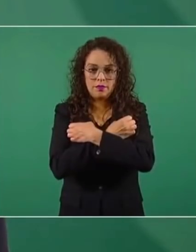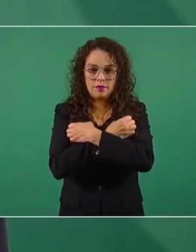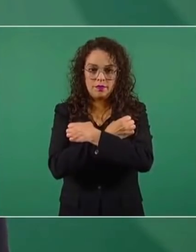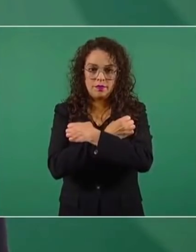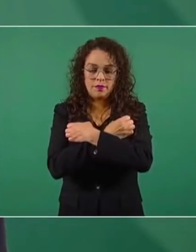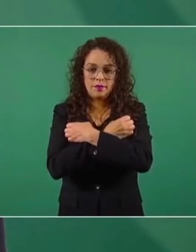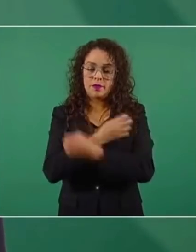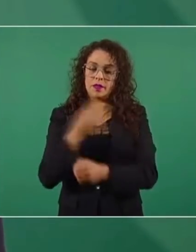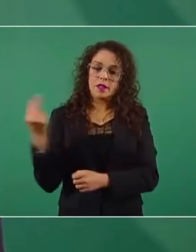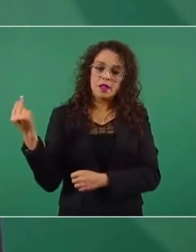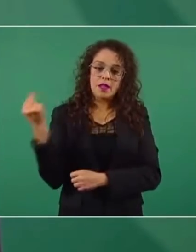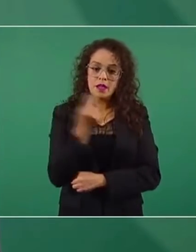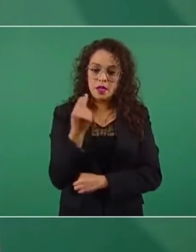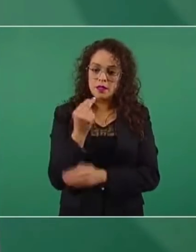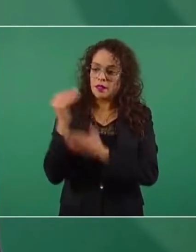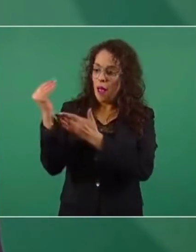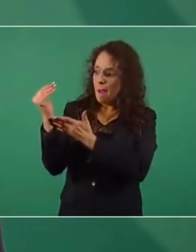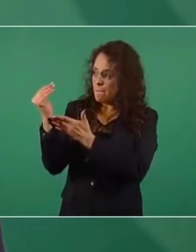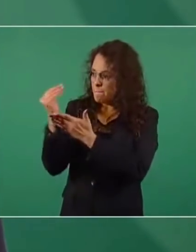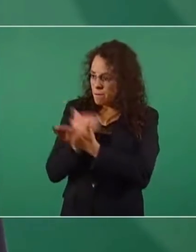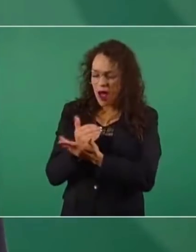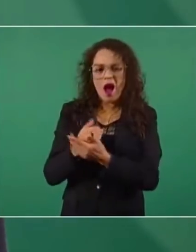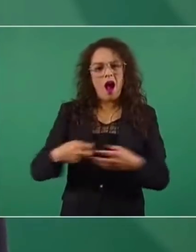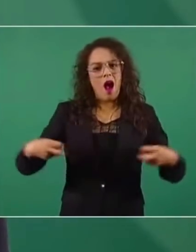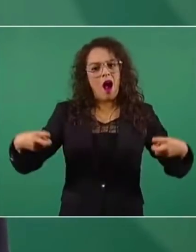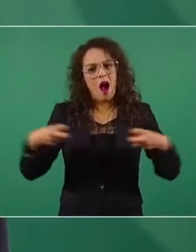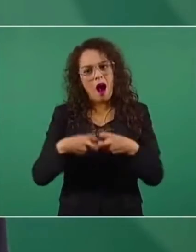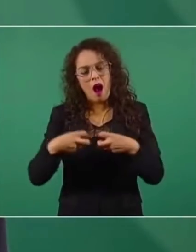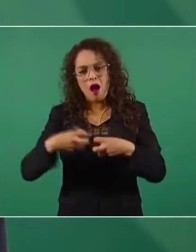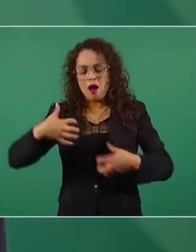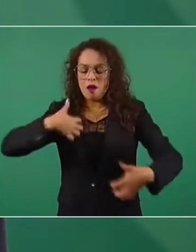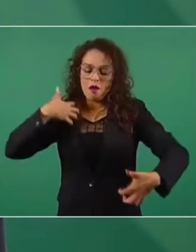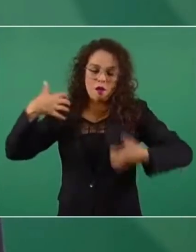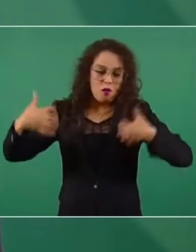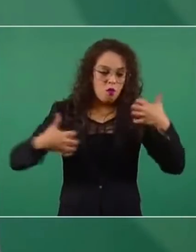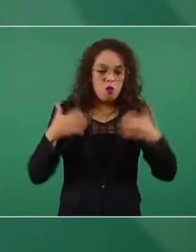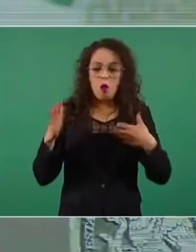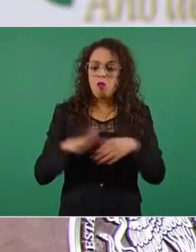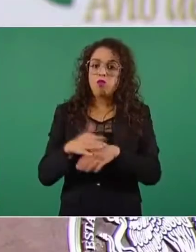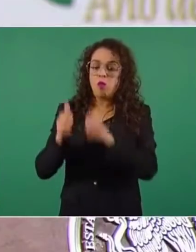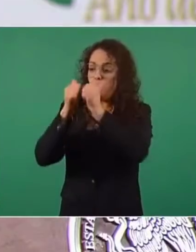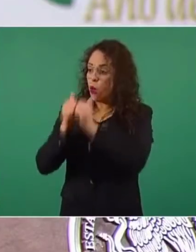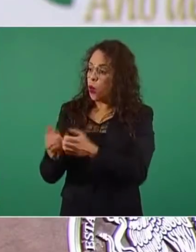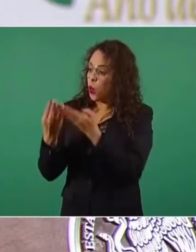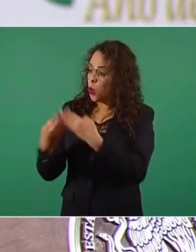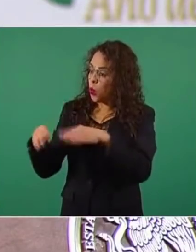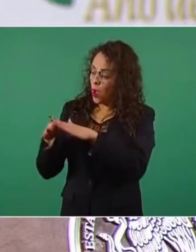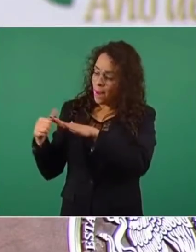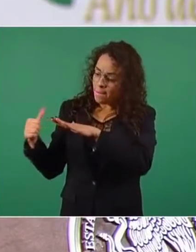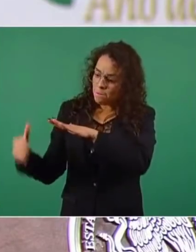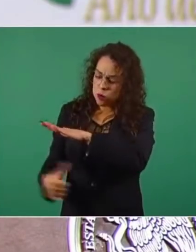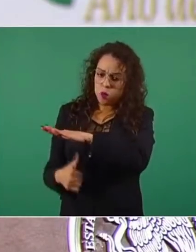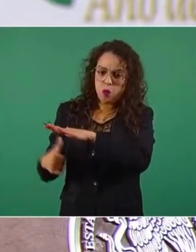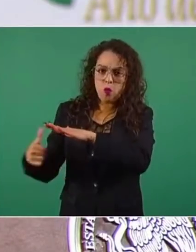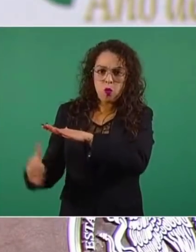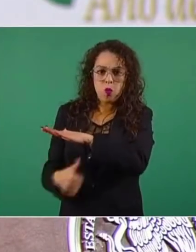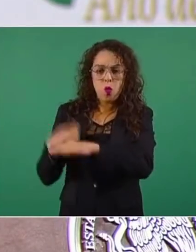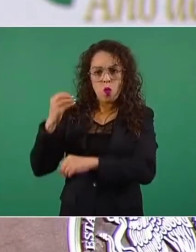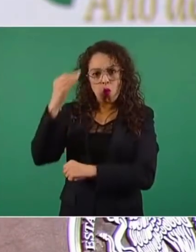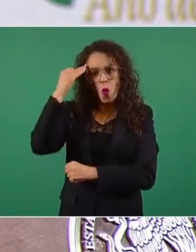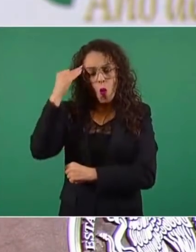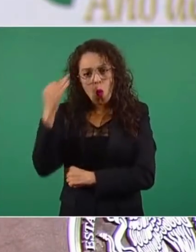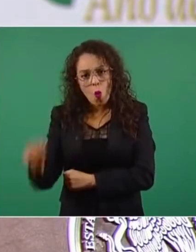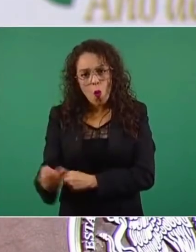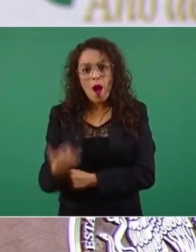a reducir el estrés y la ansiedad que provoca el confinamiento y especialmente disminuir los